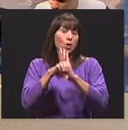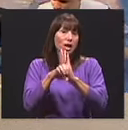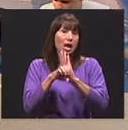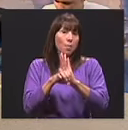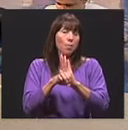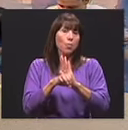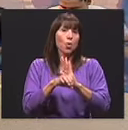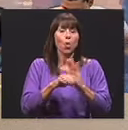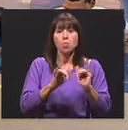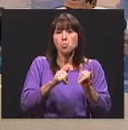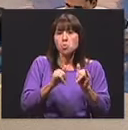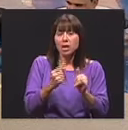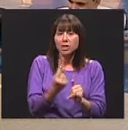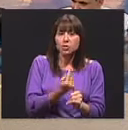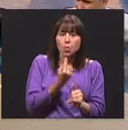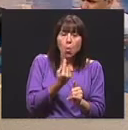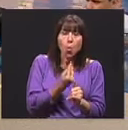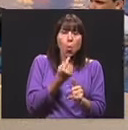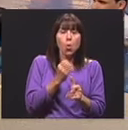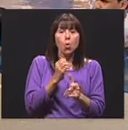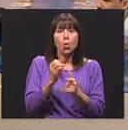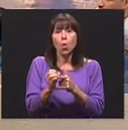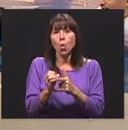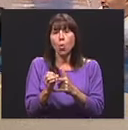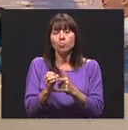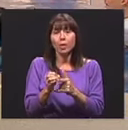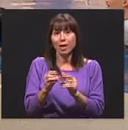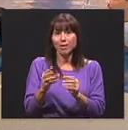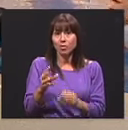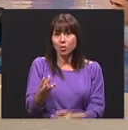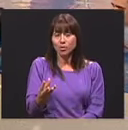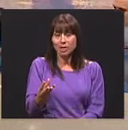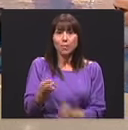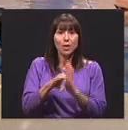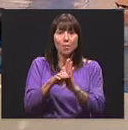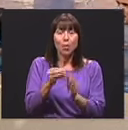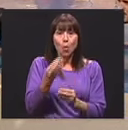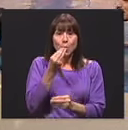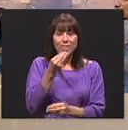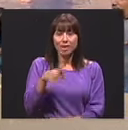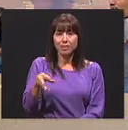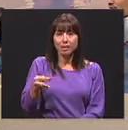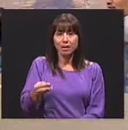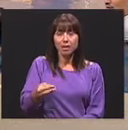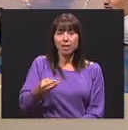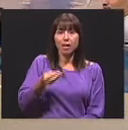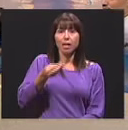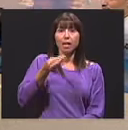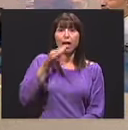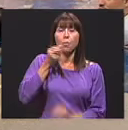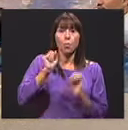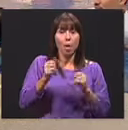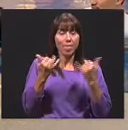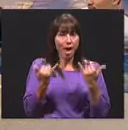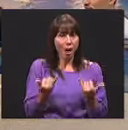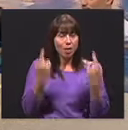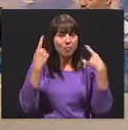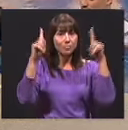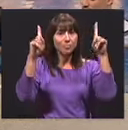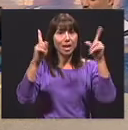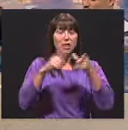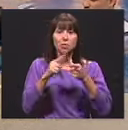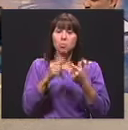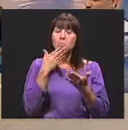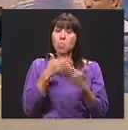jugar un play con solo, cambiar un control, llevarse cosas a la boca, comida principalmente. Entonces ha sido